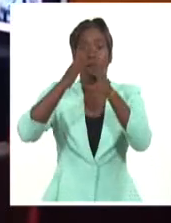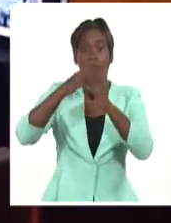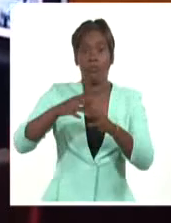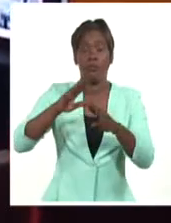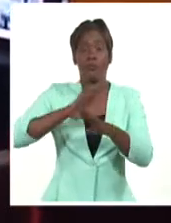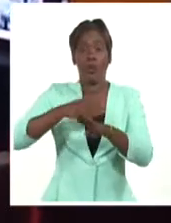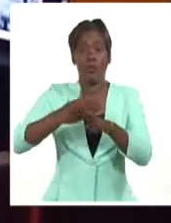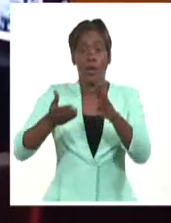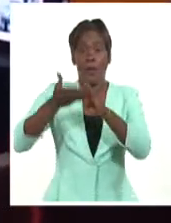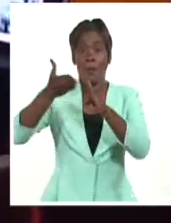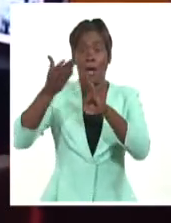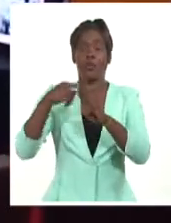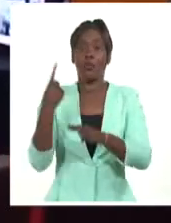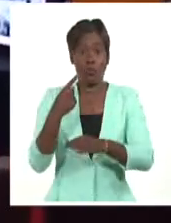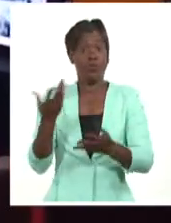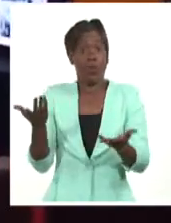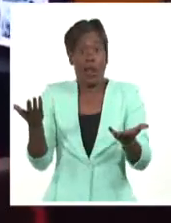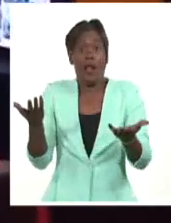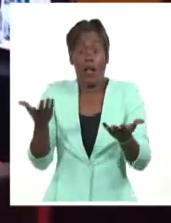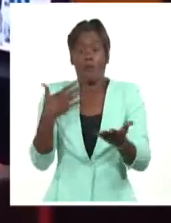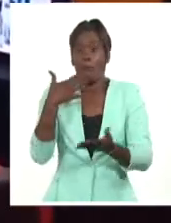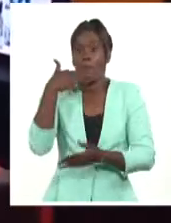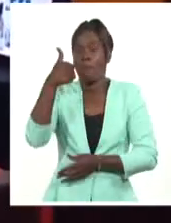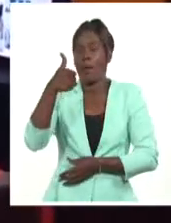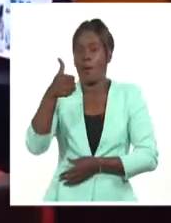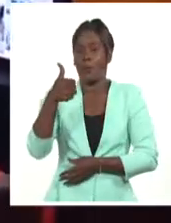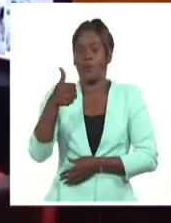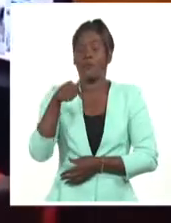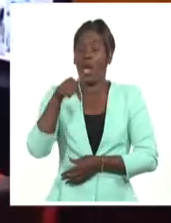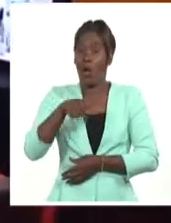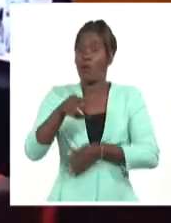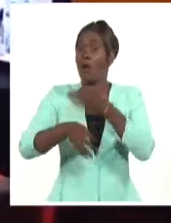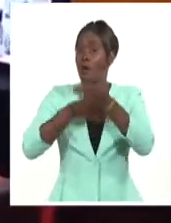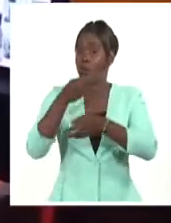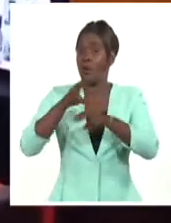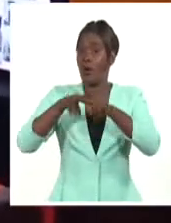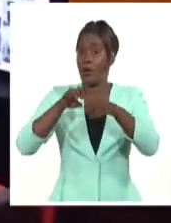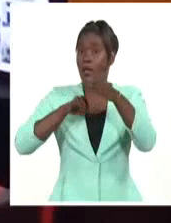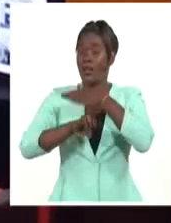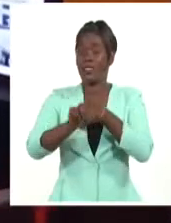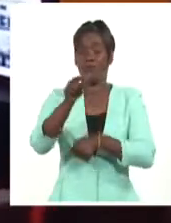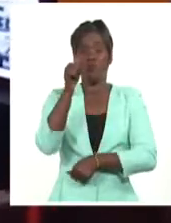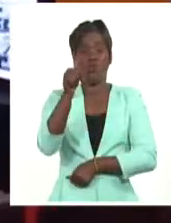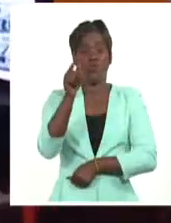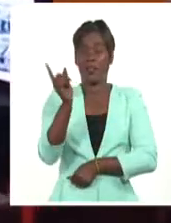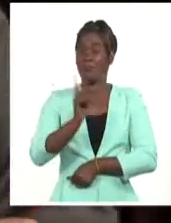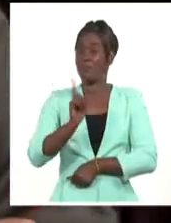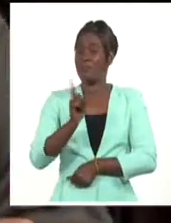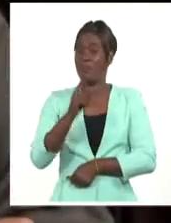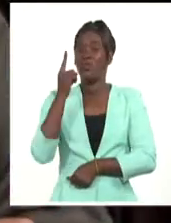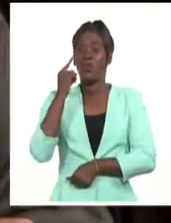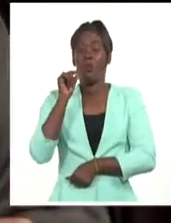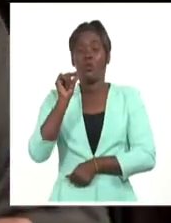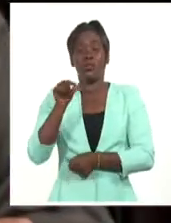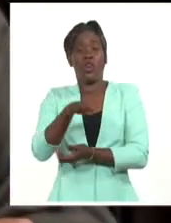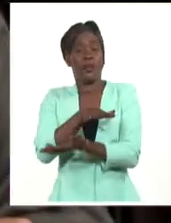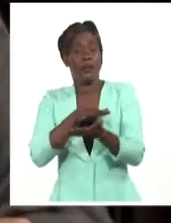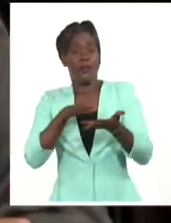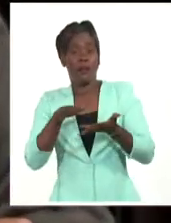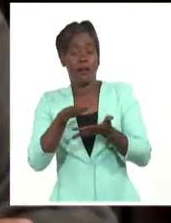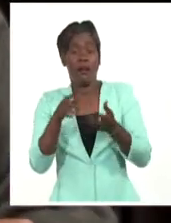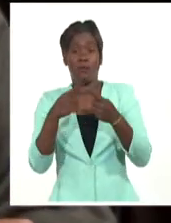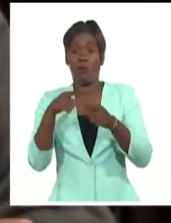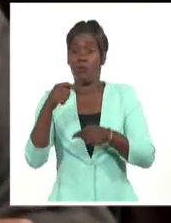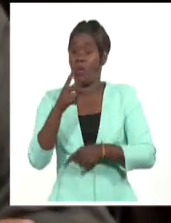de la vivienda no marcha bien en lo que va de año en el municipio, según aseguró el gobernador capitalino Reinaldo García Zapata. Particular